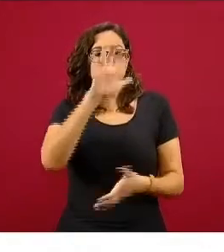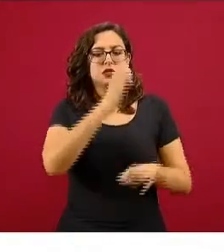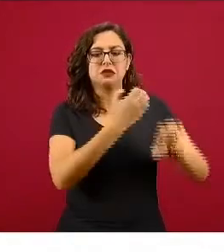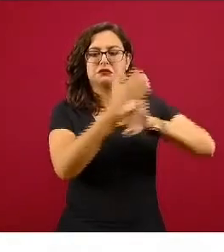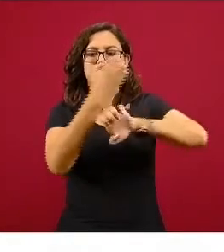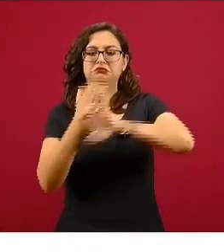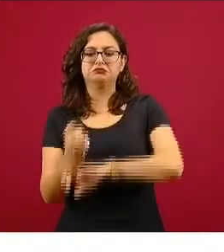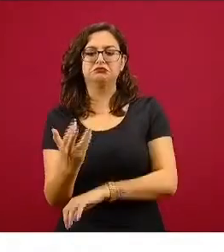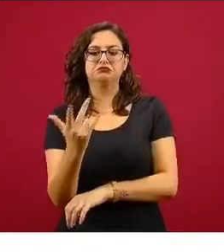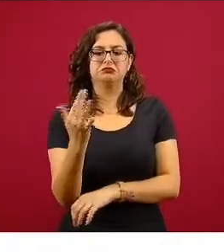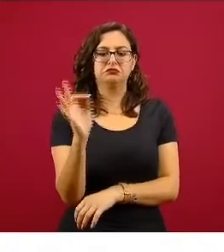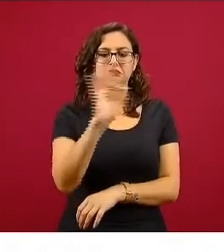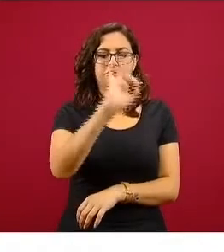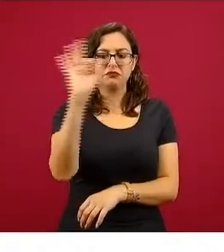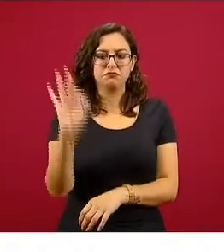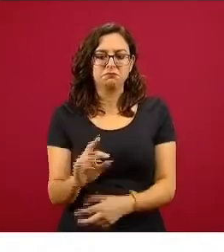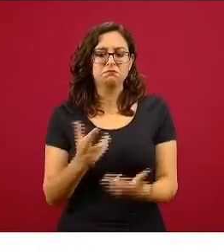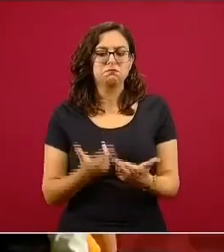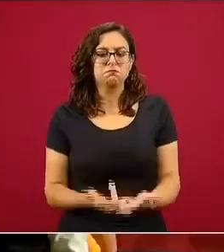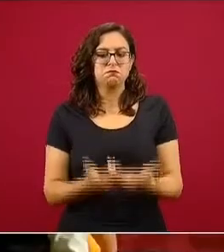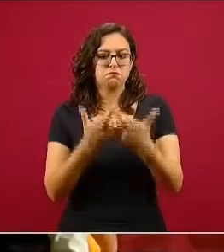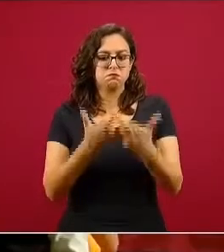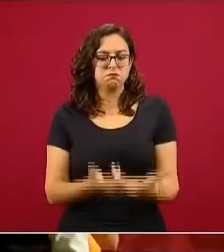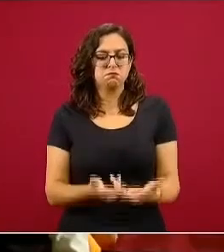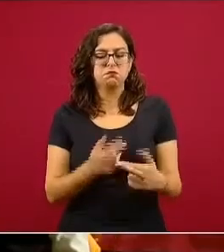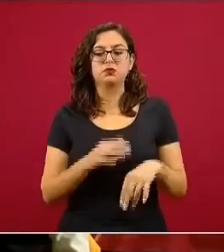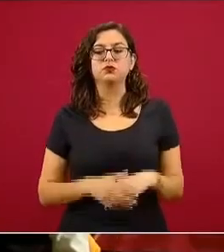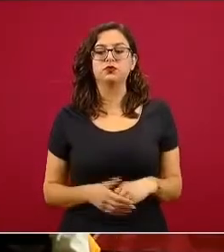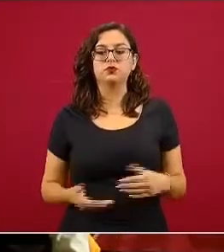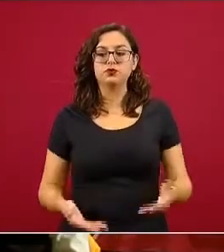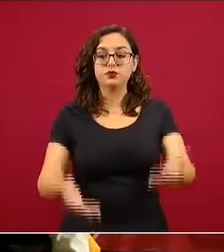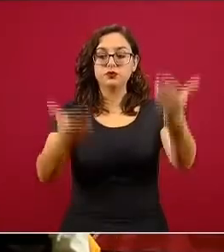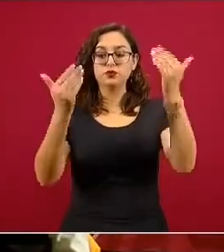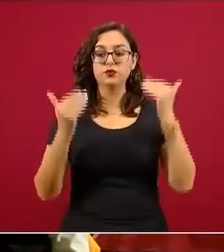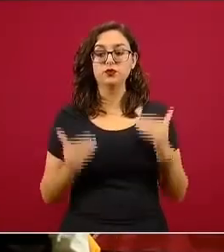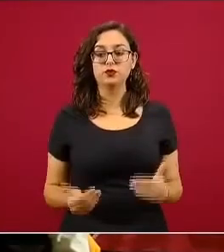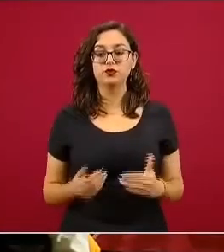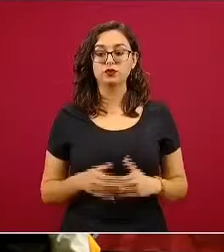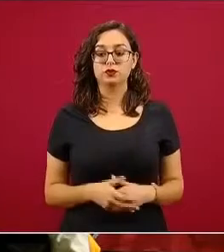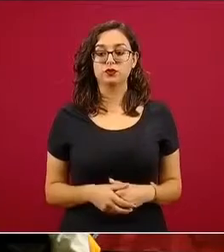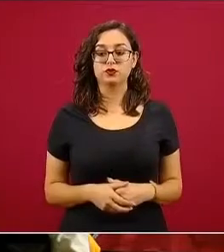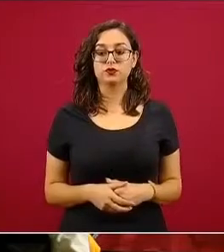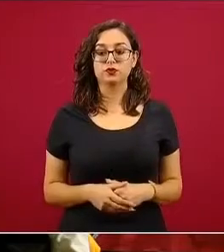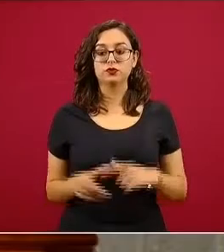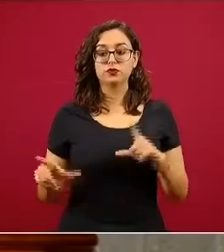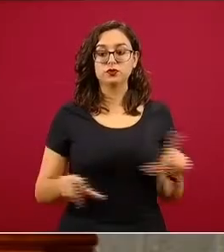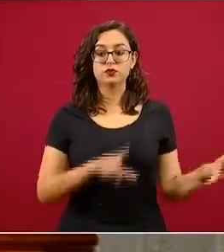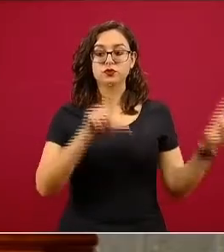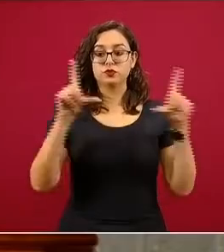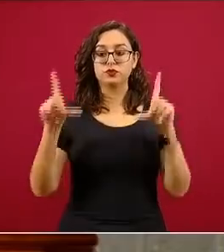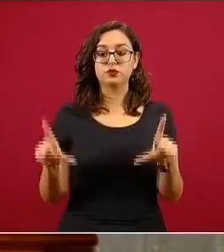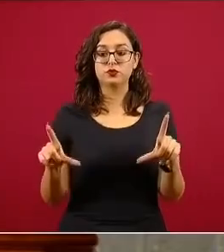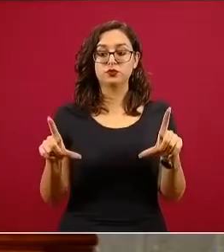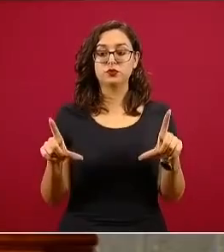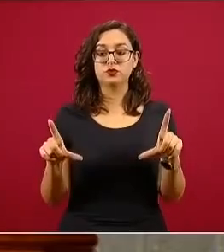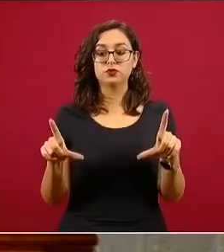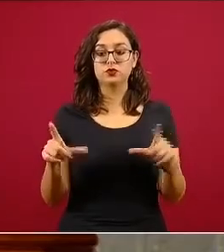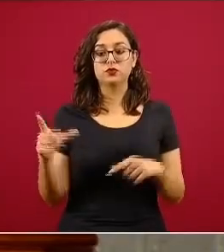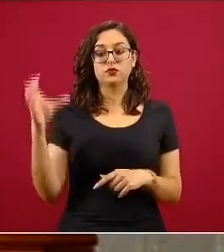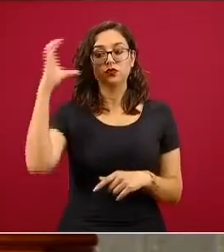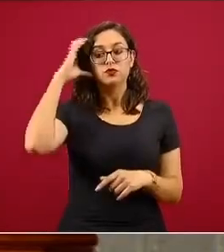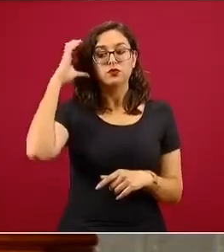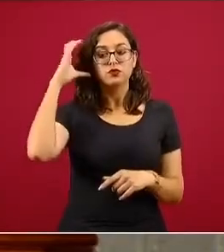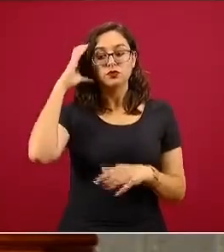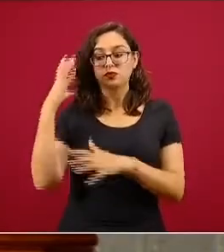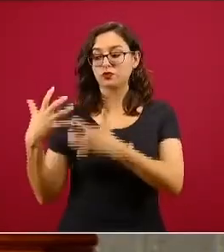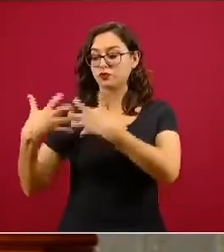de esta disponibilidad. Veamos la siguiente diapositiva, que es precisamente la de camas